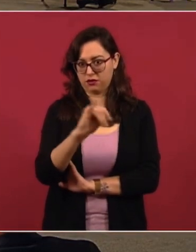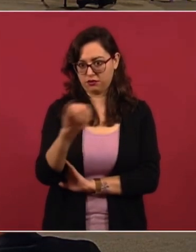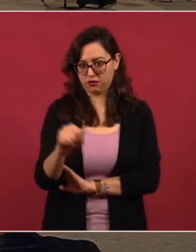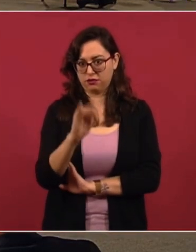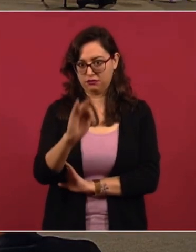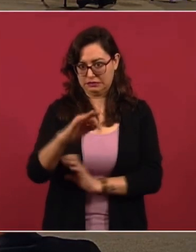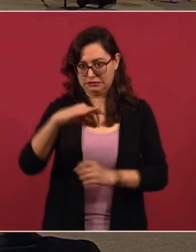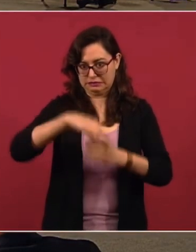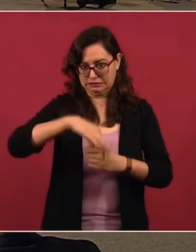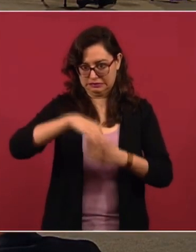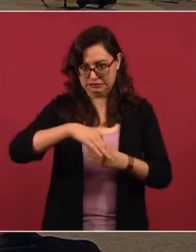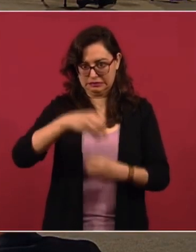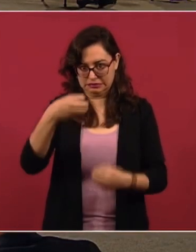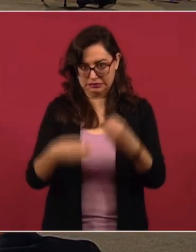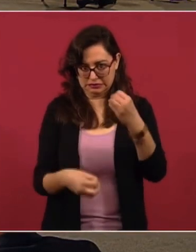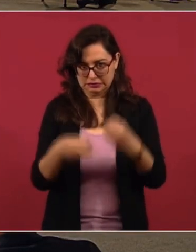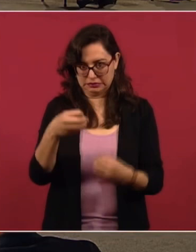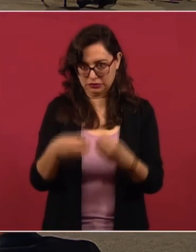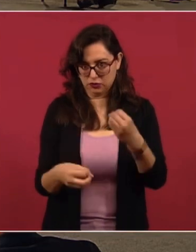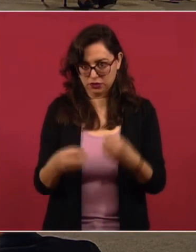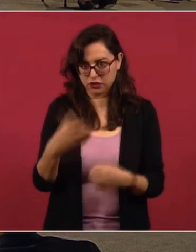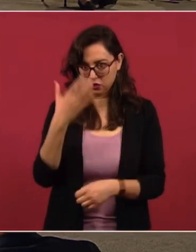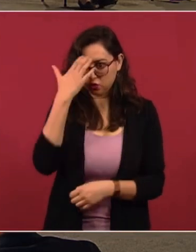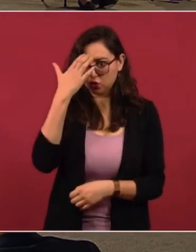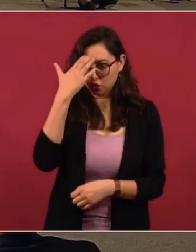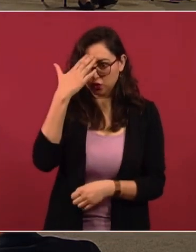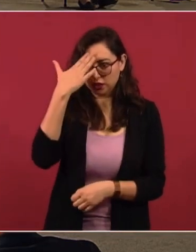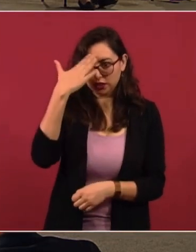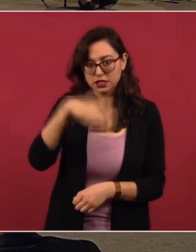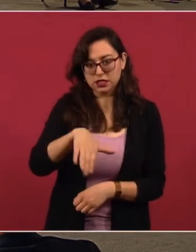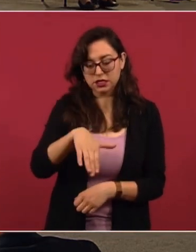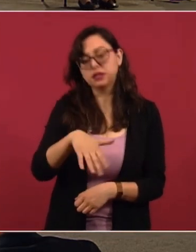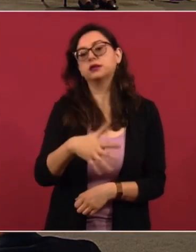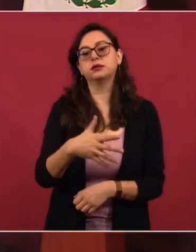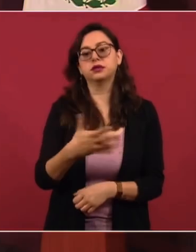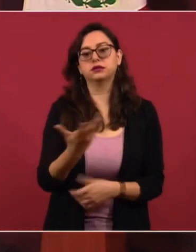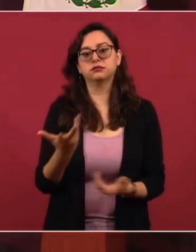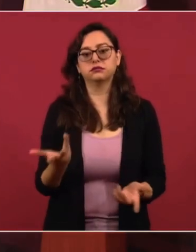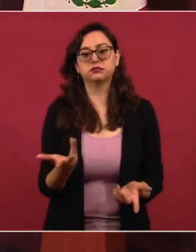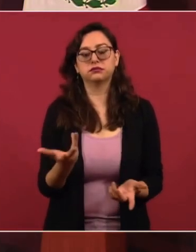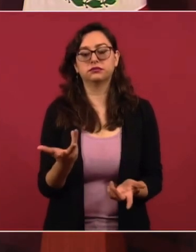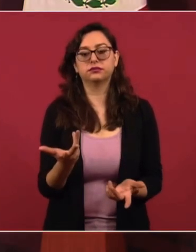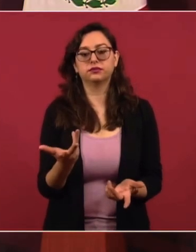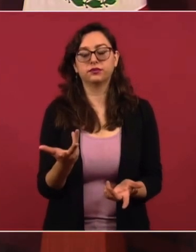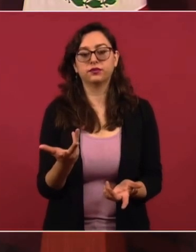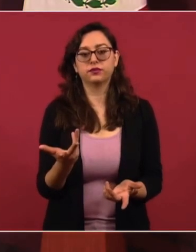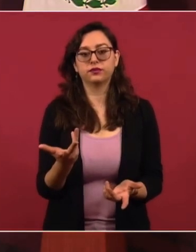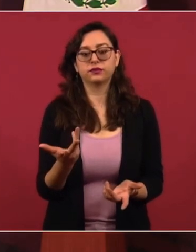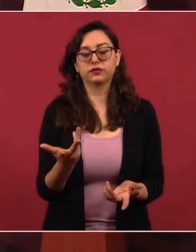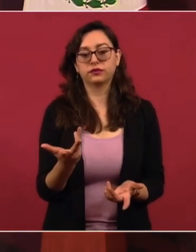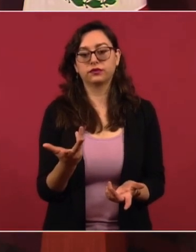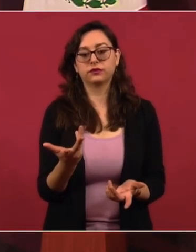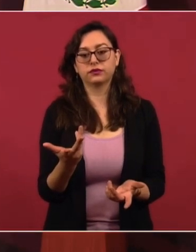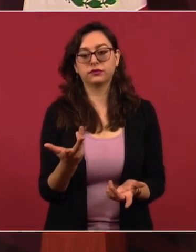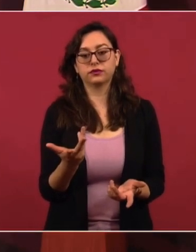ahí es donde van a ordenar que se restituya